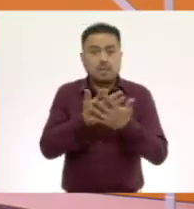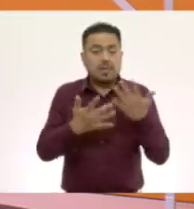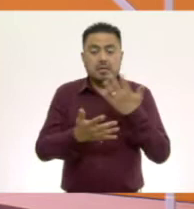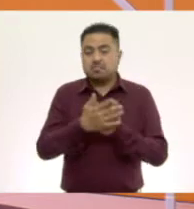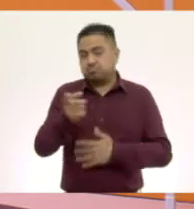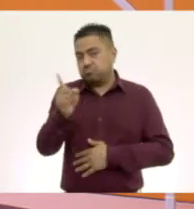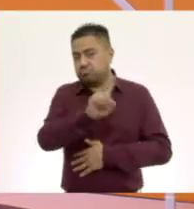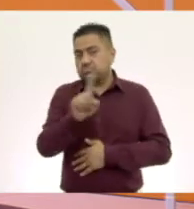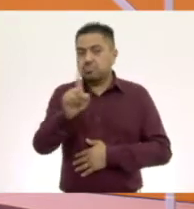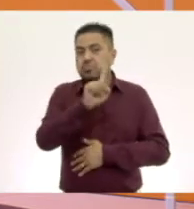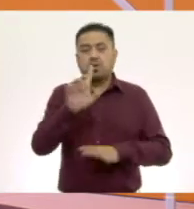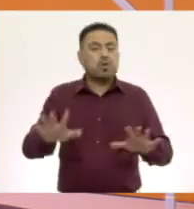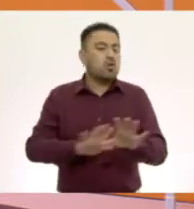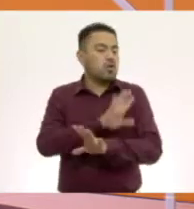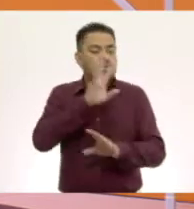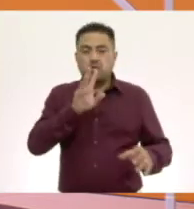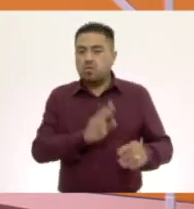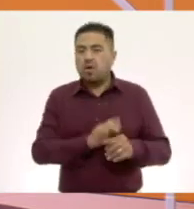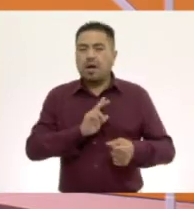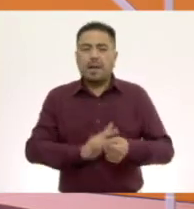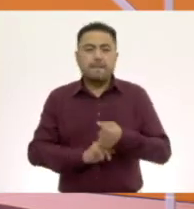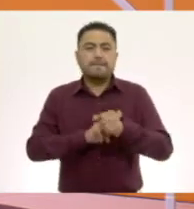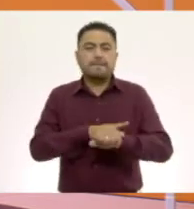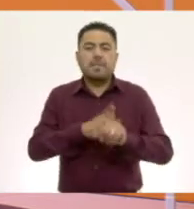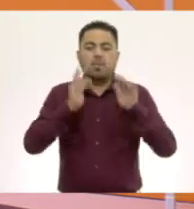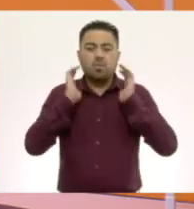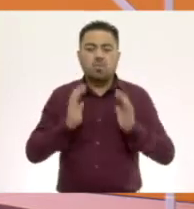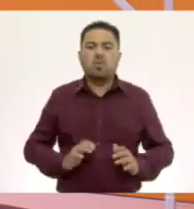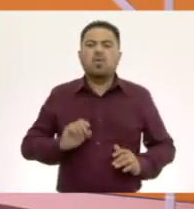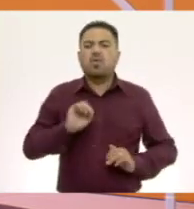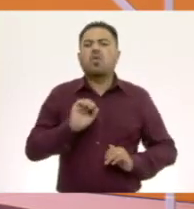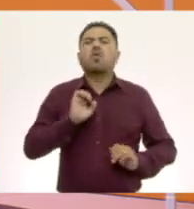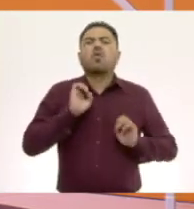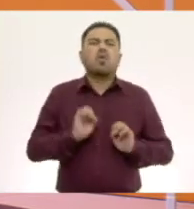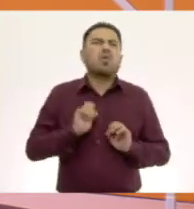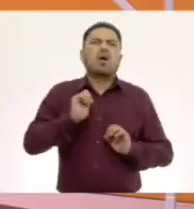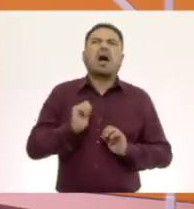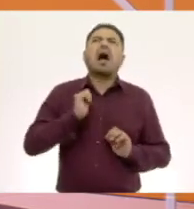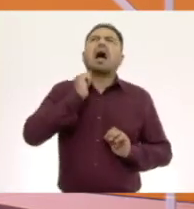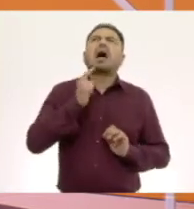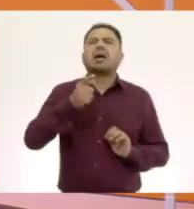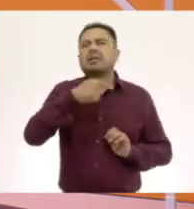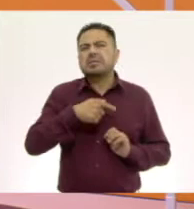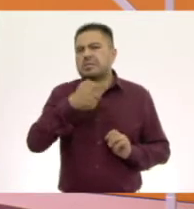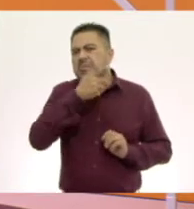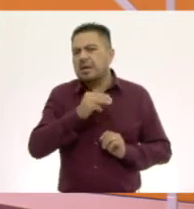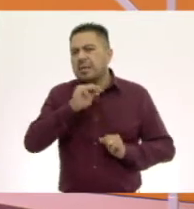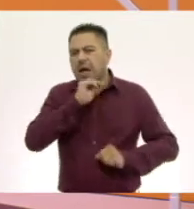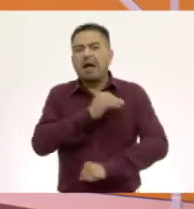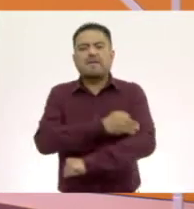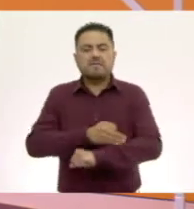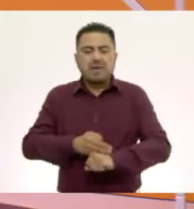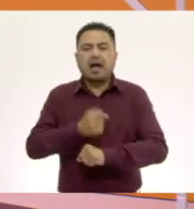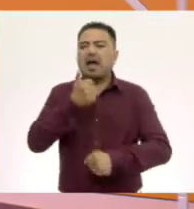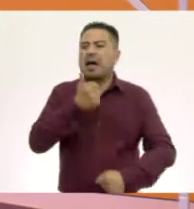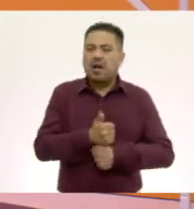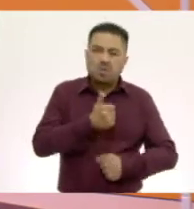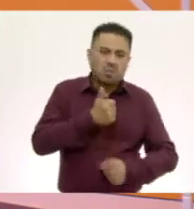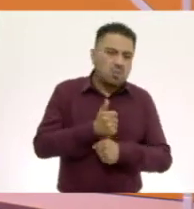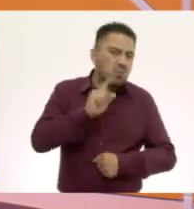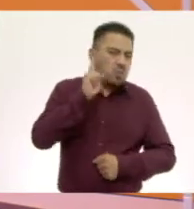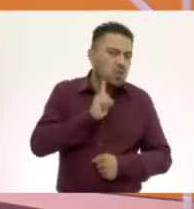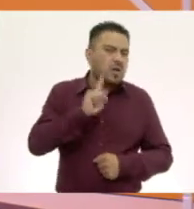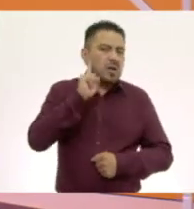manos, sino en toda la piel. ¿O alguna vez tu mamá, tu papá, tu familiar, tu abuelita,